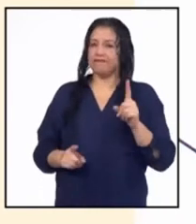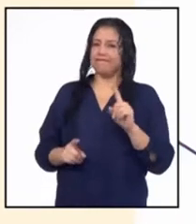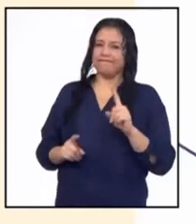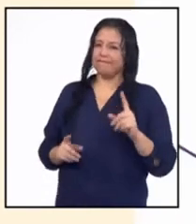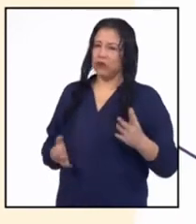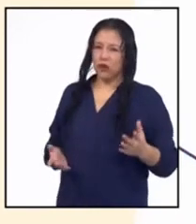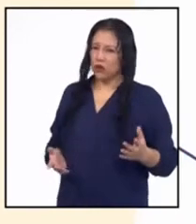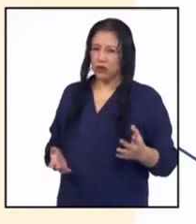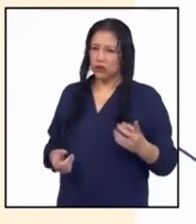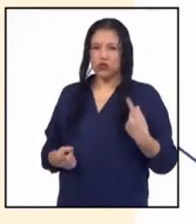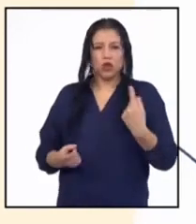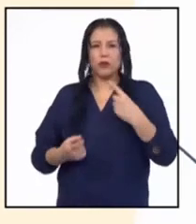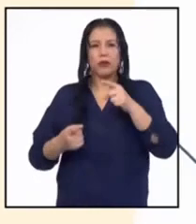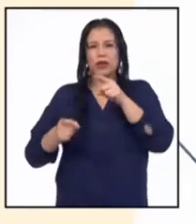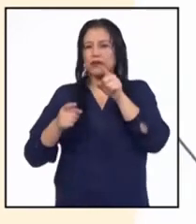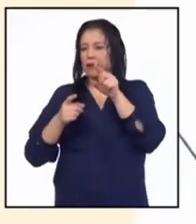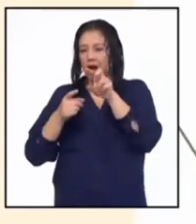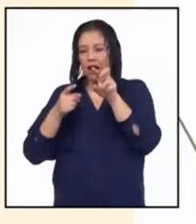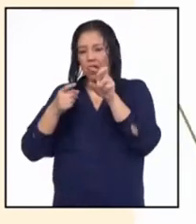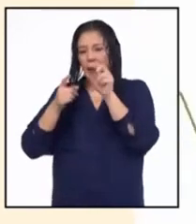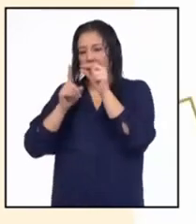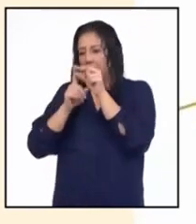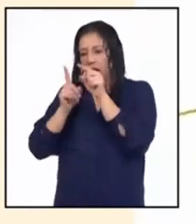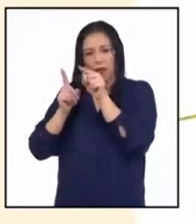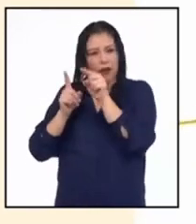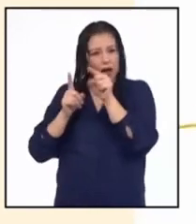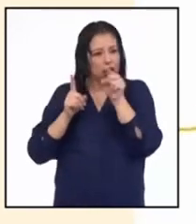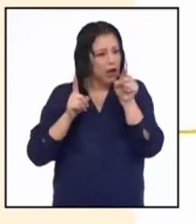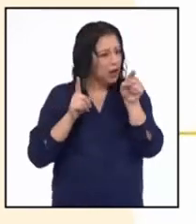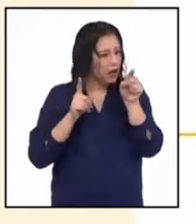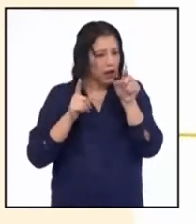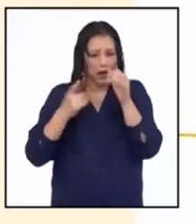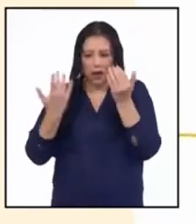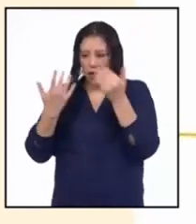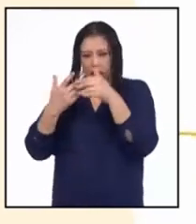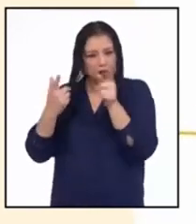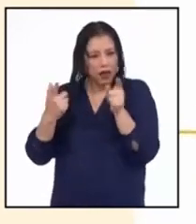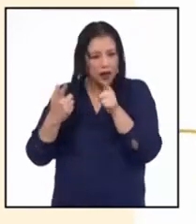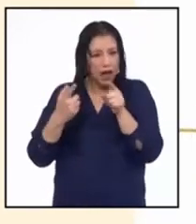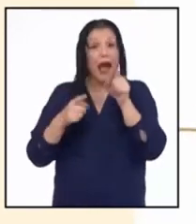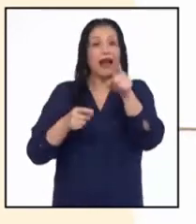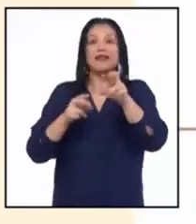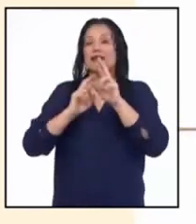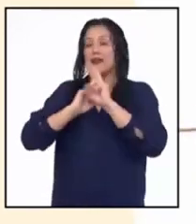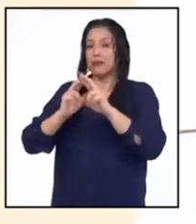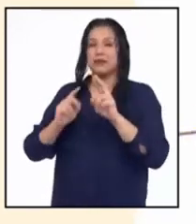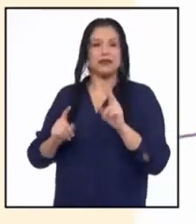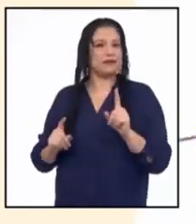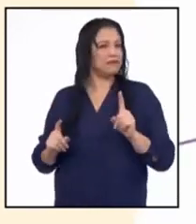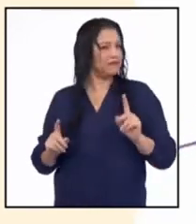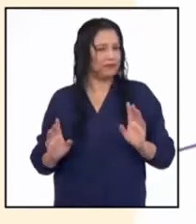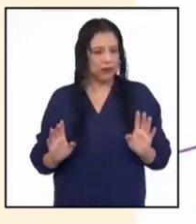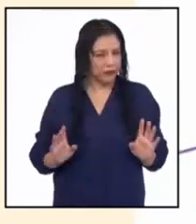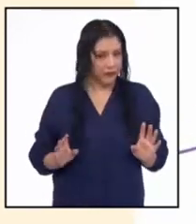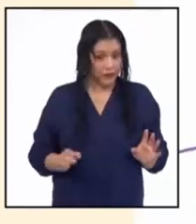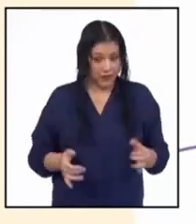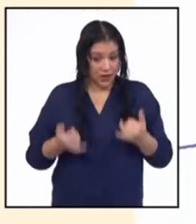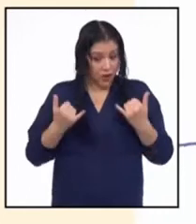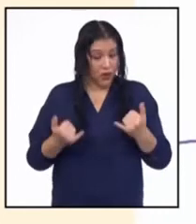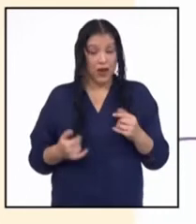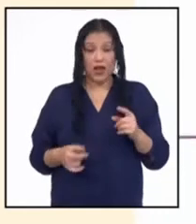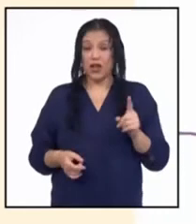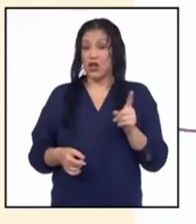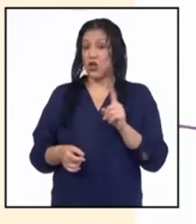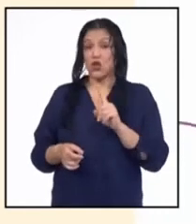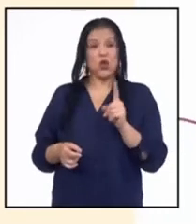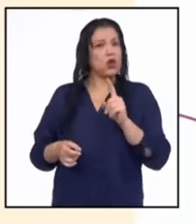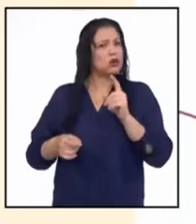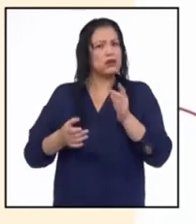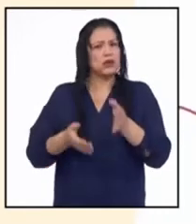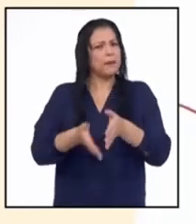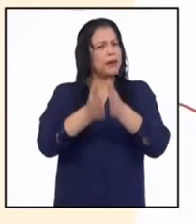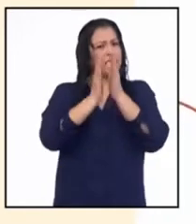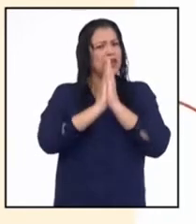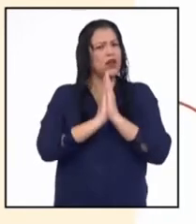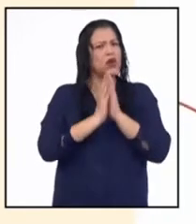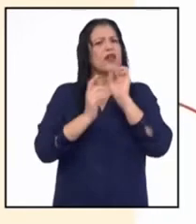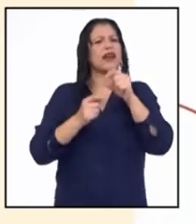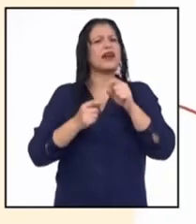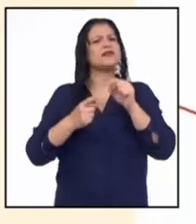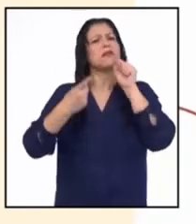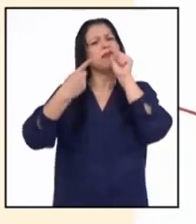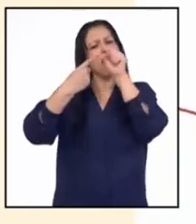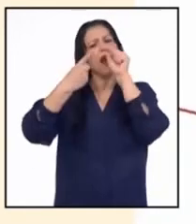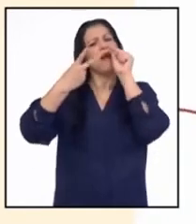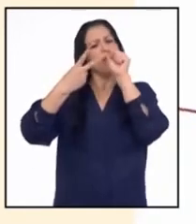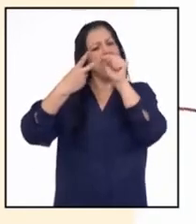solo porque está copiando lo que encontramos en el texto. En este caso, no te pidieron que numeres,